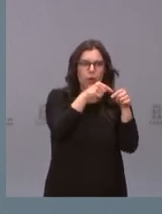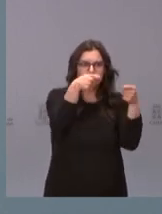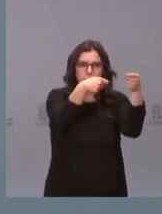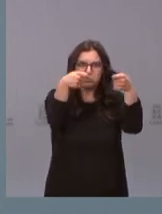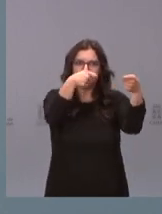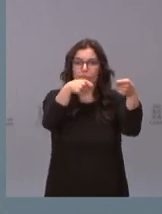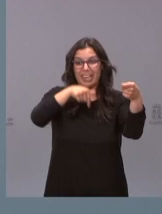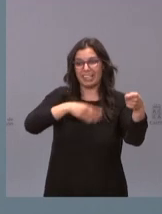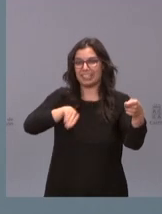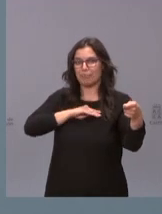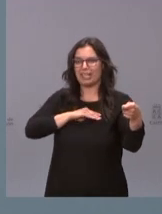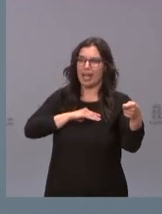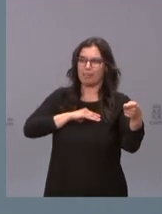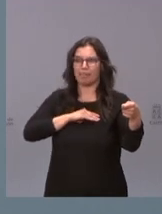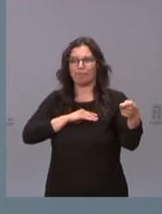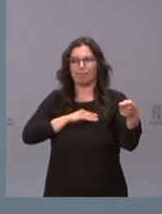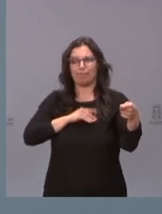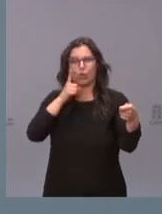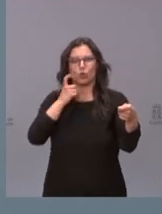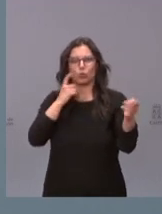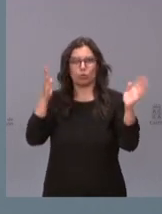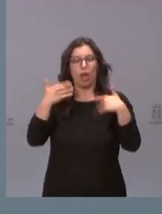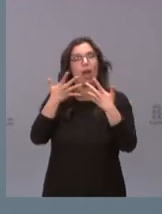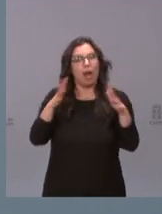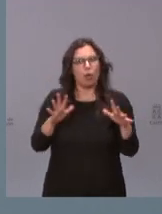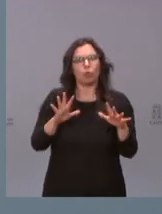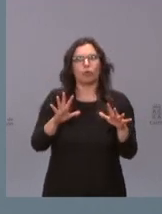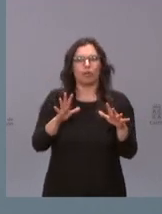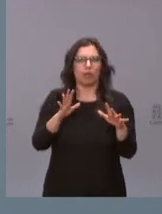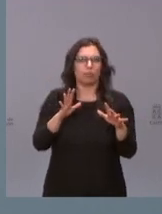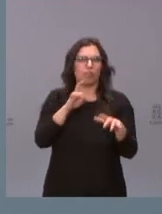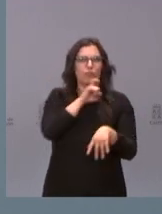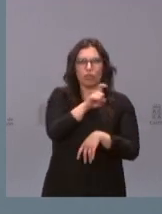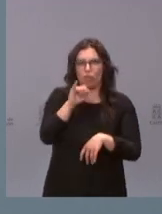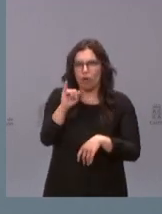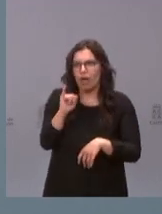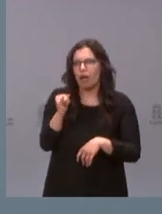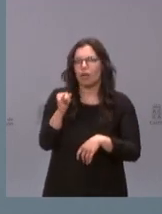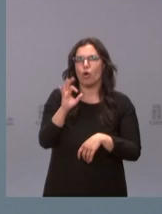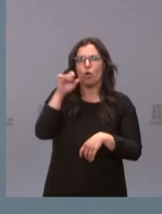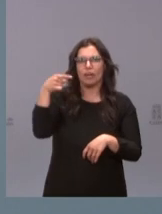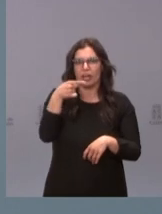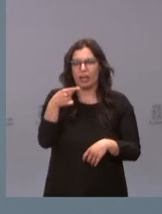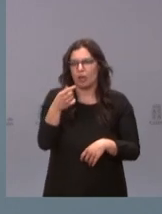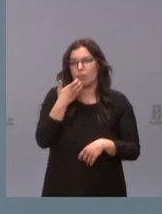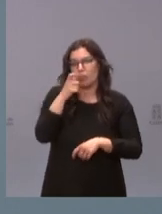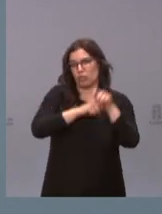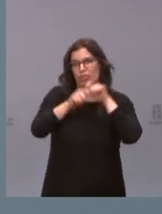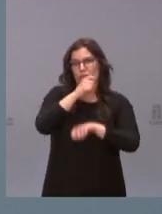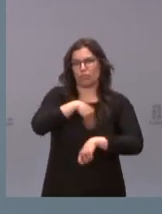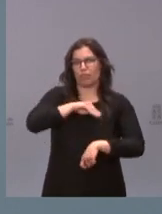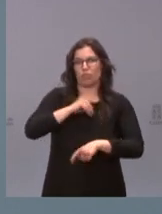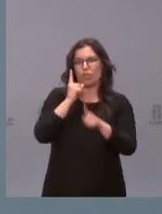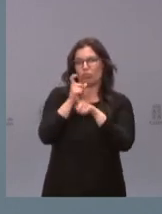España todavía, aunque hay fundaciones o NGs como la Fundación CRIS o la Fundación de la Asociación Española contra el Cáncer